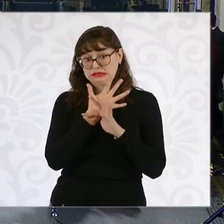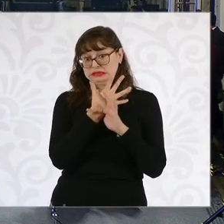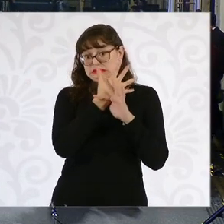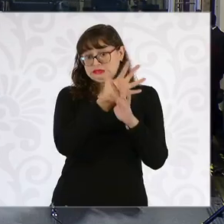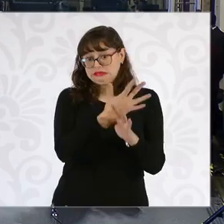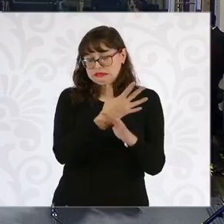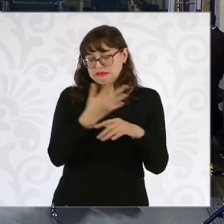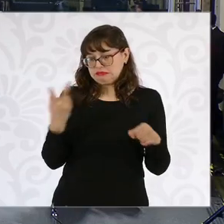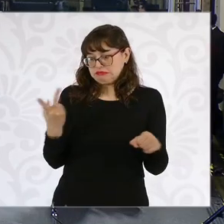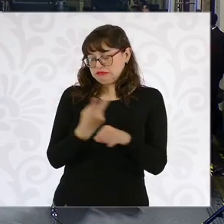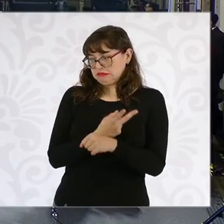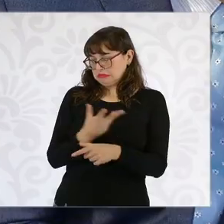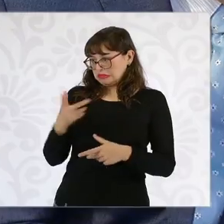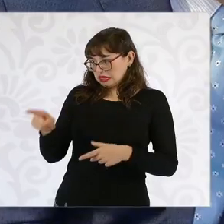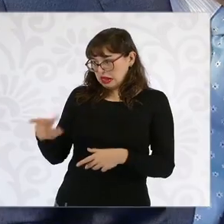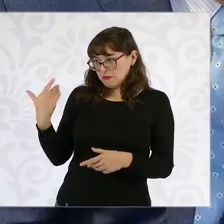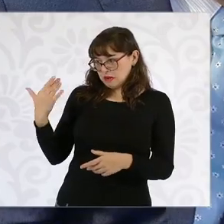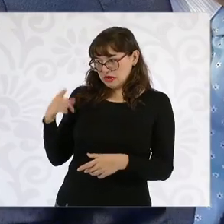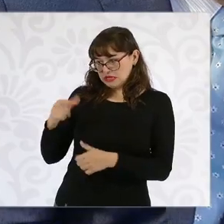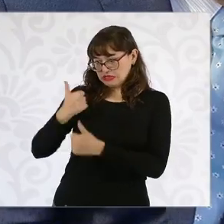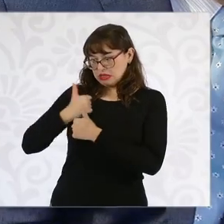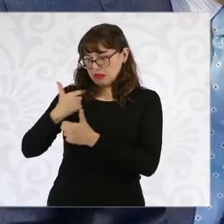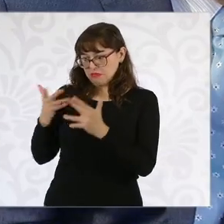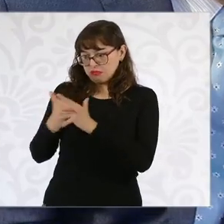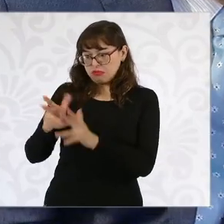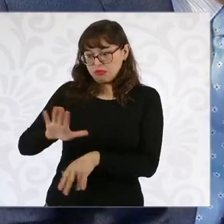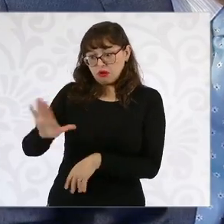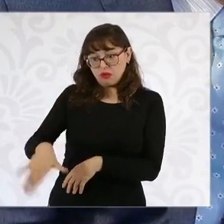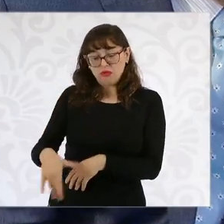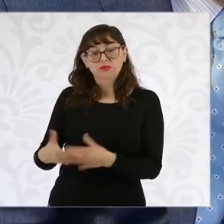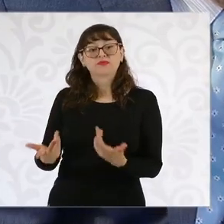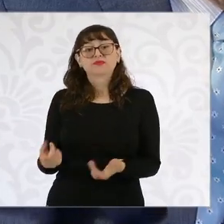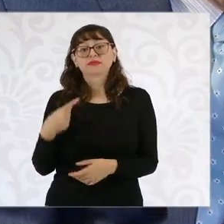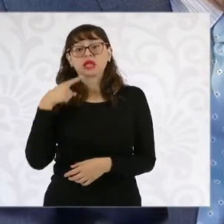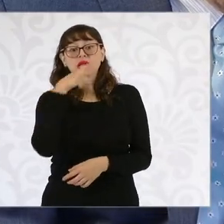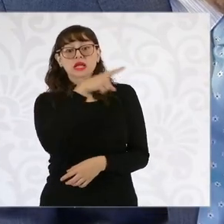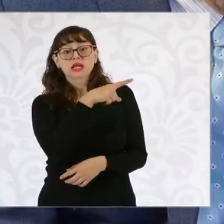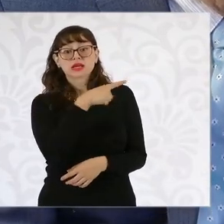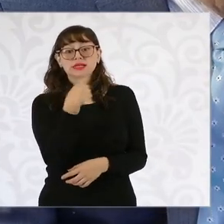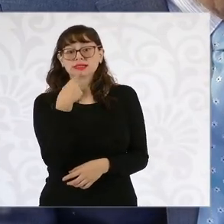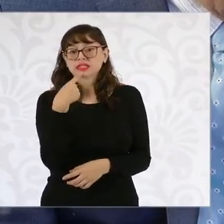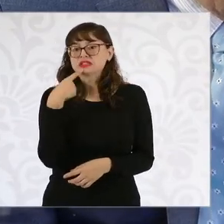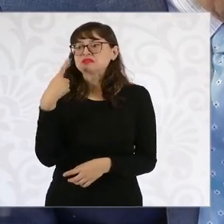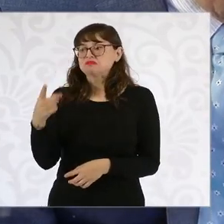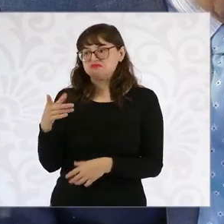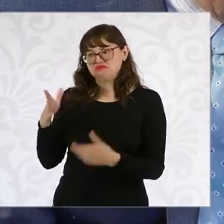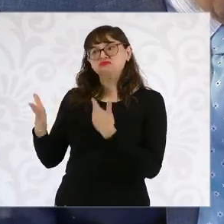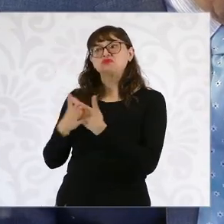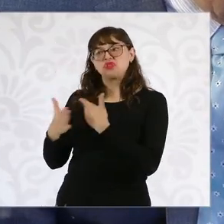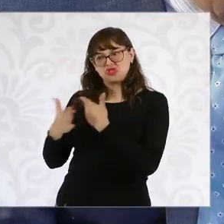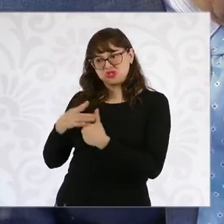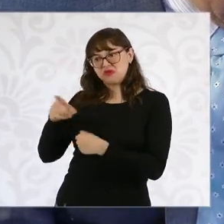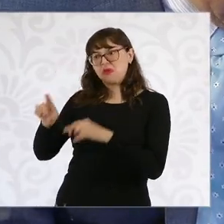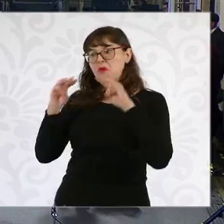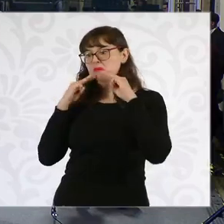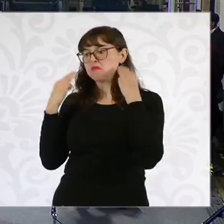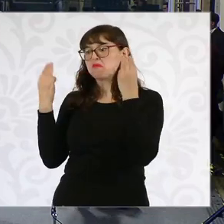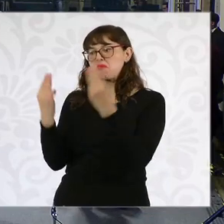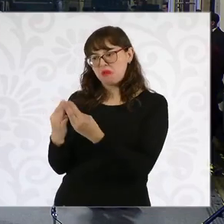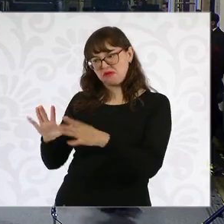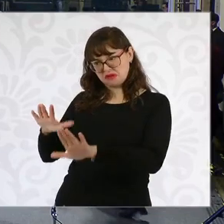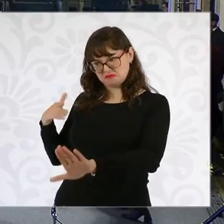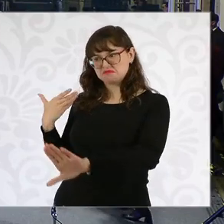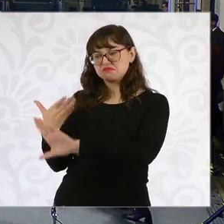él habla que de ser elegido pues enfrentará los cárteles, pero no informó cómo trabajará con su gobierno. ¿Qué le responde también a esto? A ver,